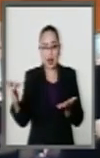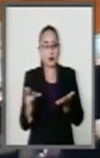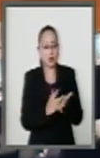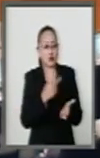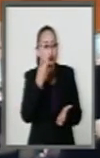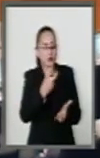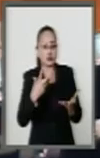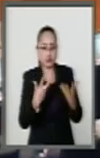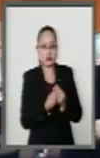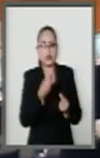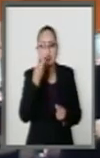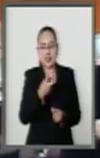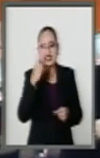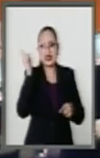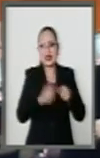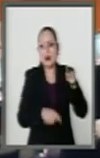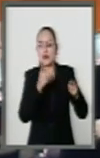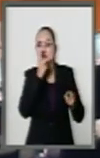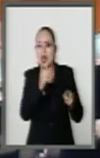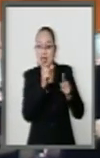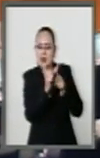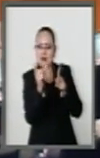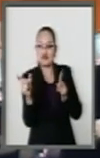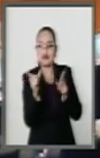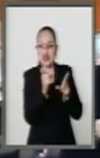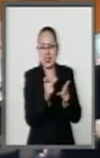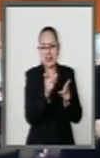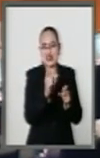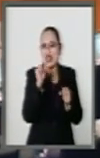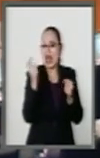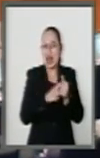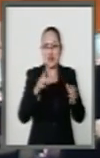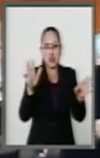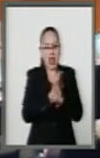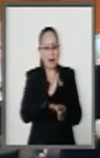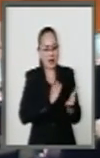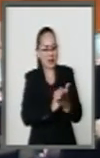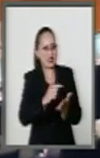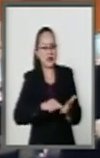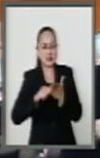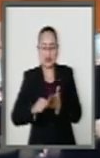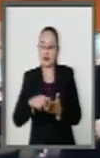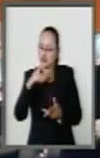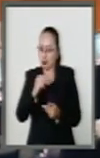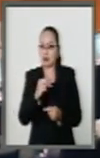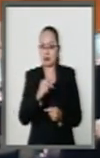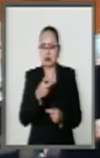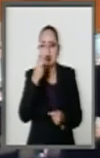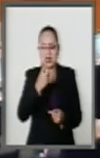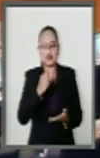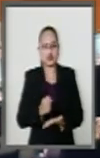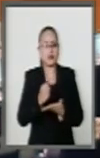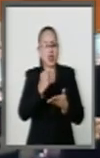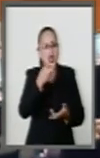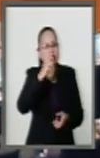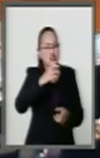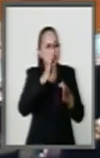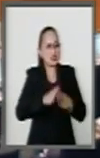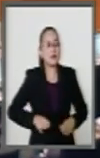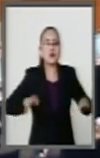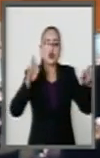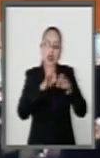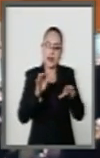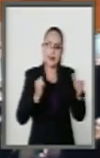niños, quitemos una palabra que no le hace daño al dictamen y solamente establece el nivel y la envergadura de lo que queremos hacer